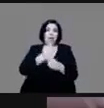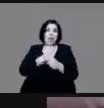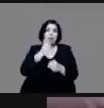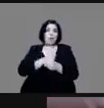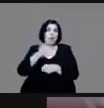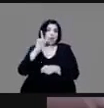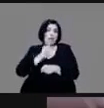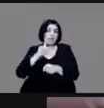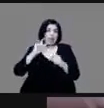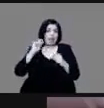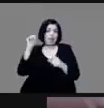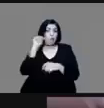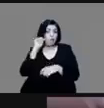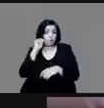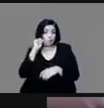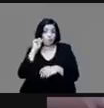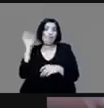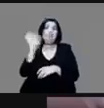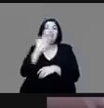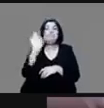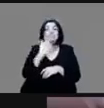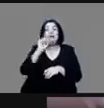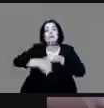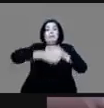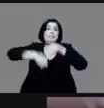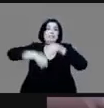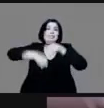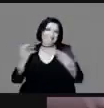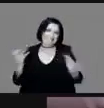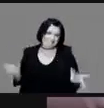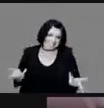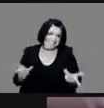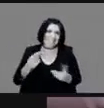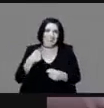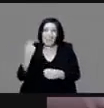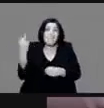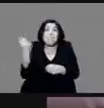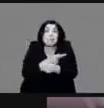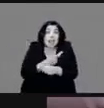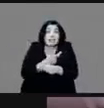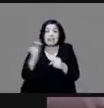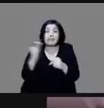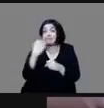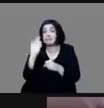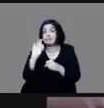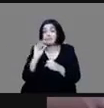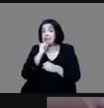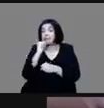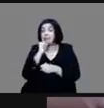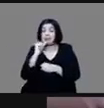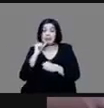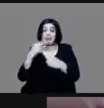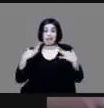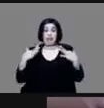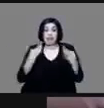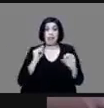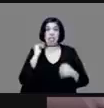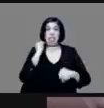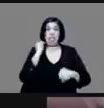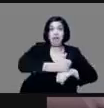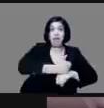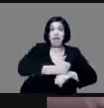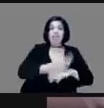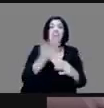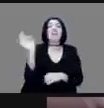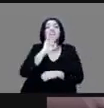es decir que hubiera sido no lo sabemos o sea si no se lleva a cabo la conquista al año siguiente